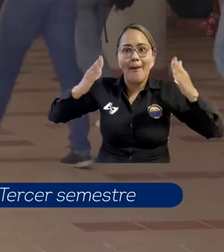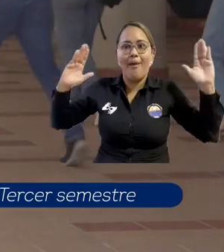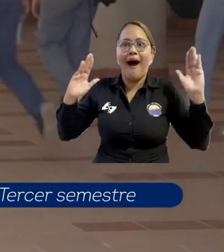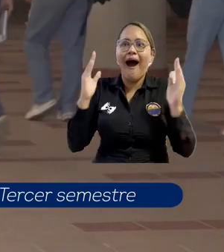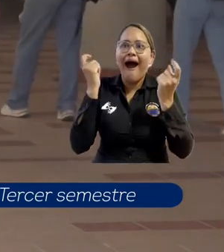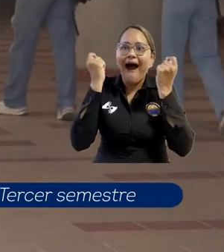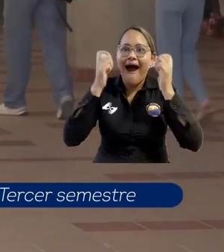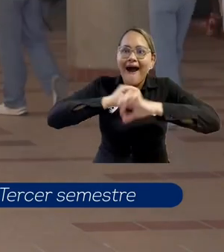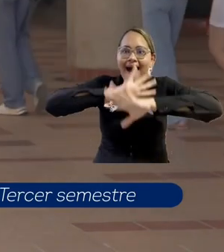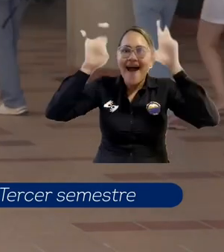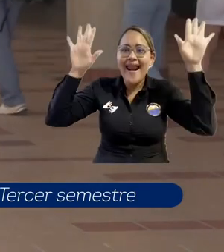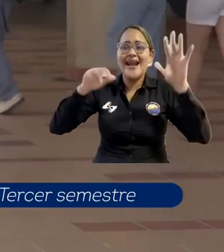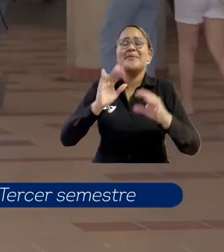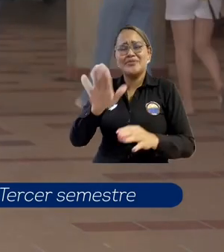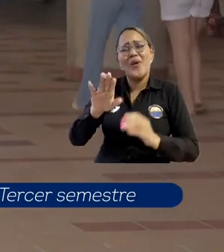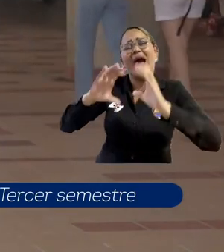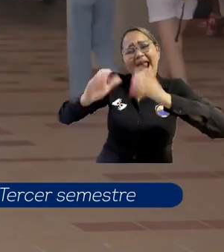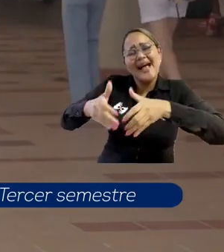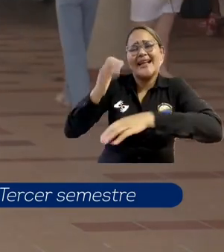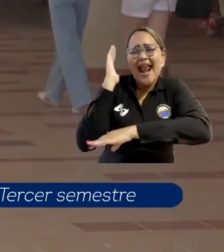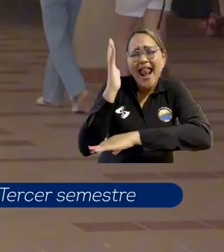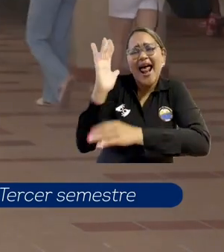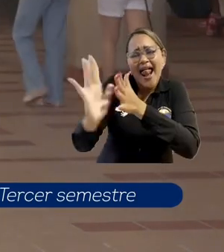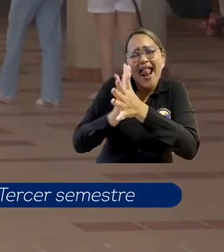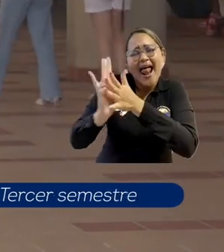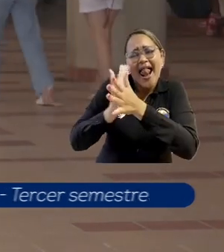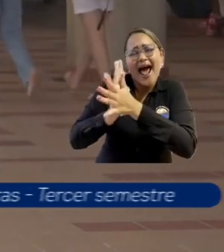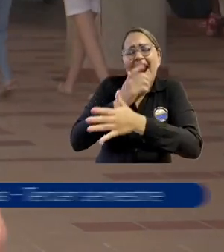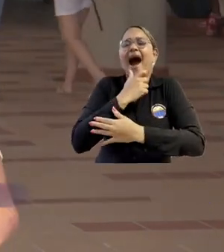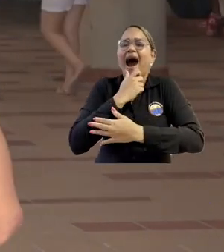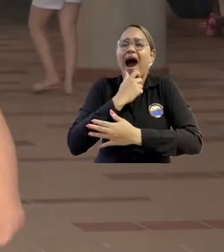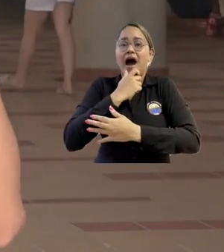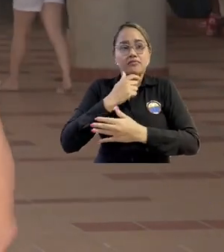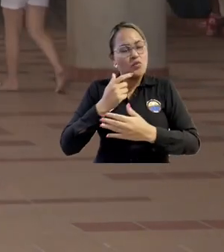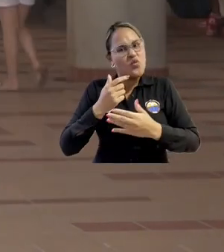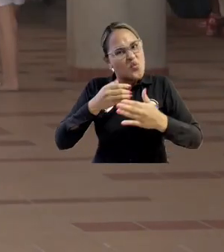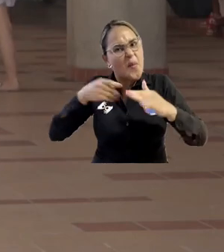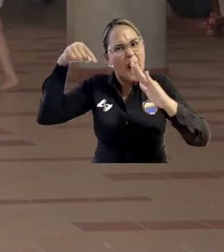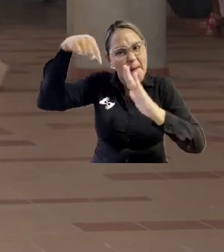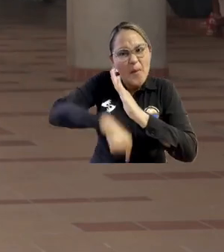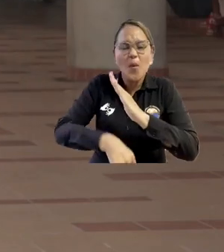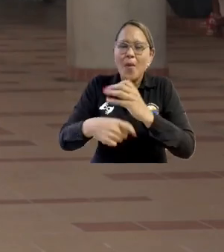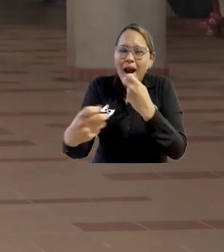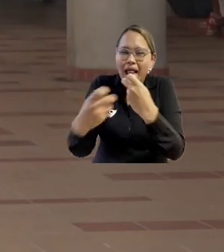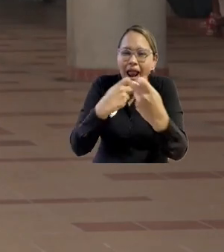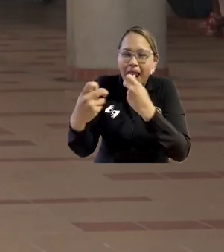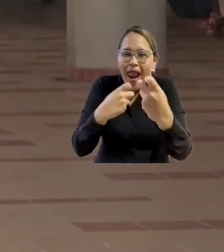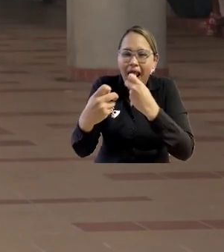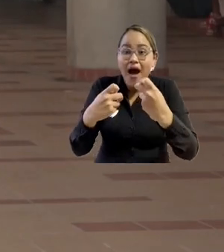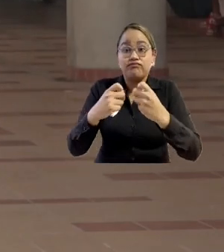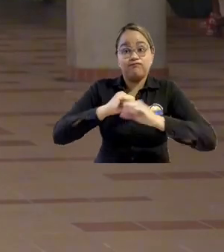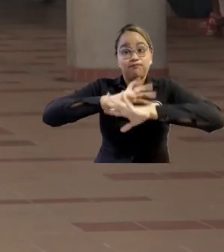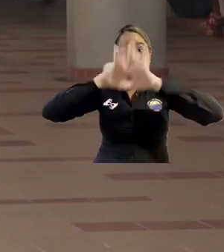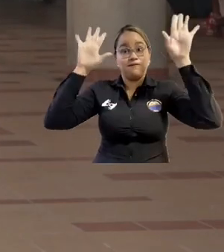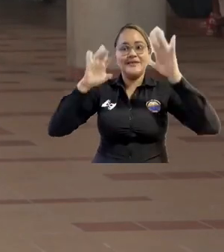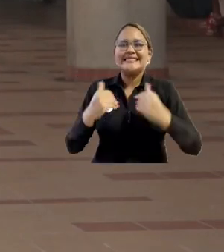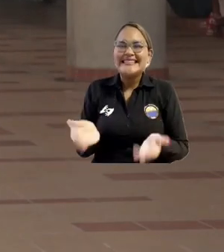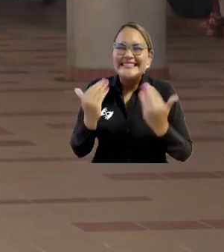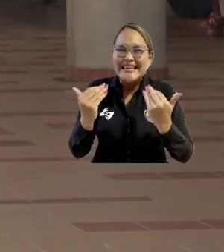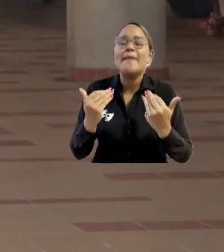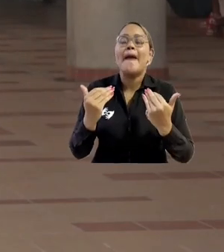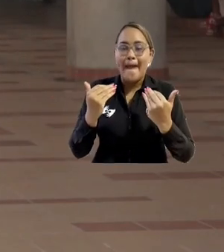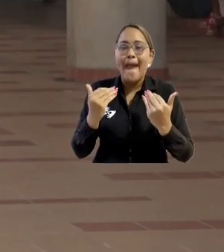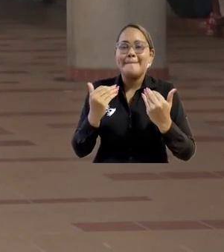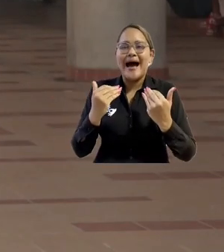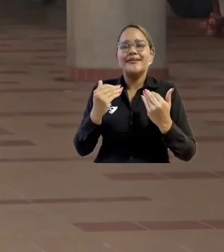amplia, un poco más allá de la cátedra, un poco más allá de los estudios, por decirlo así, formales. Esta es una mirada